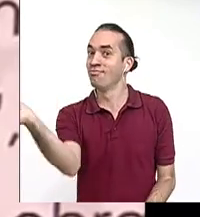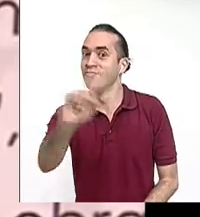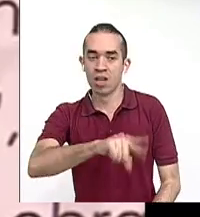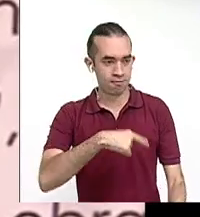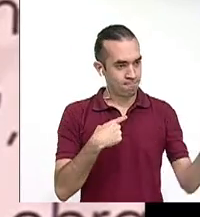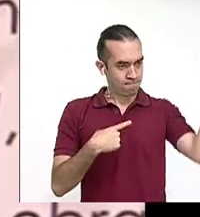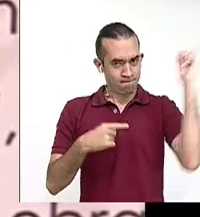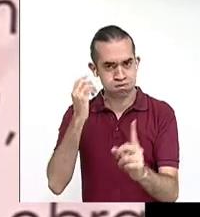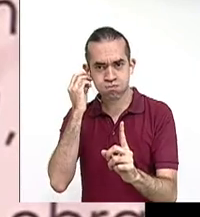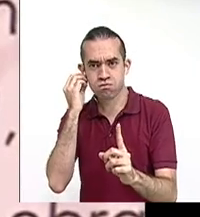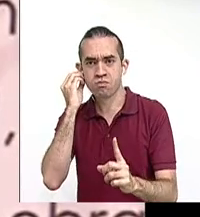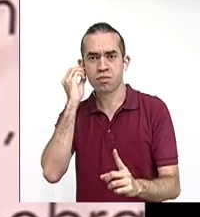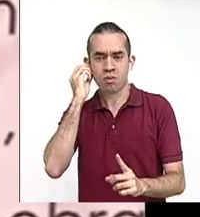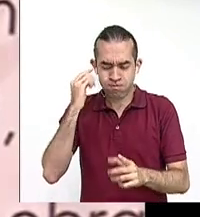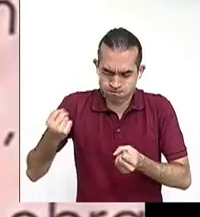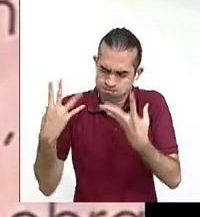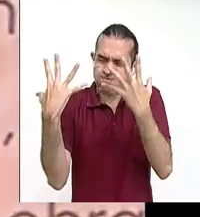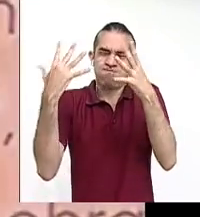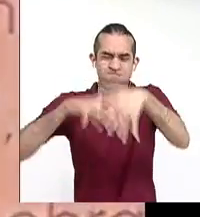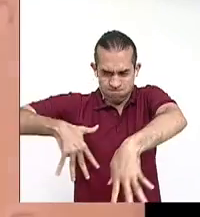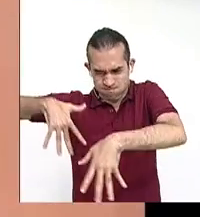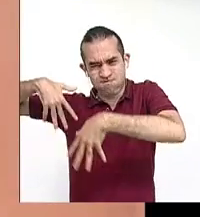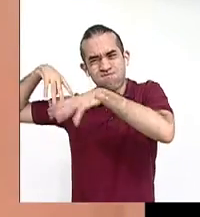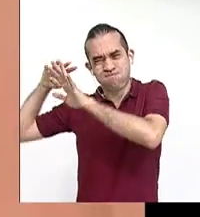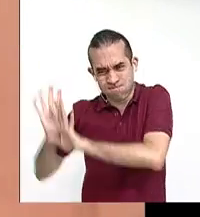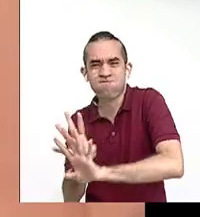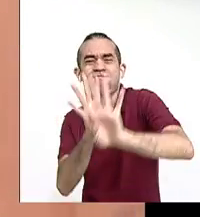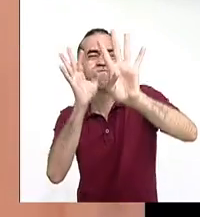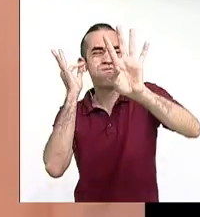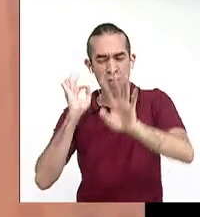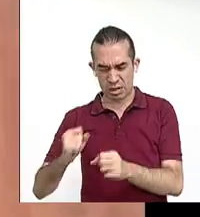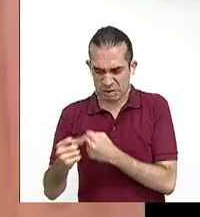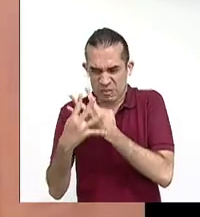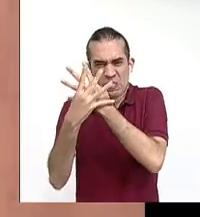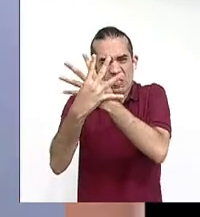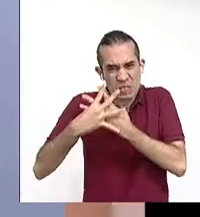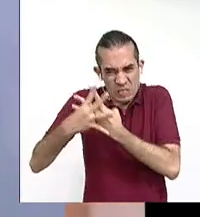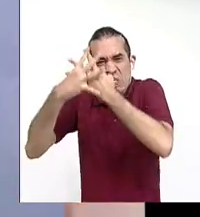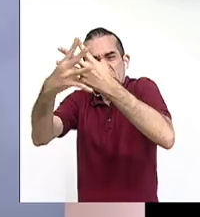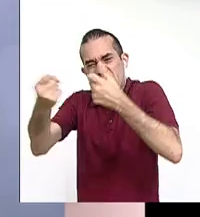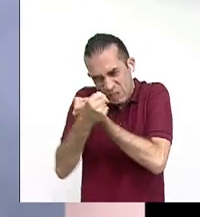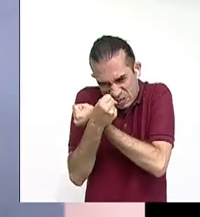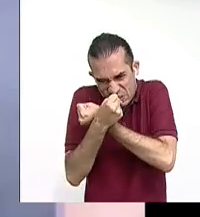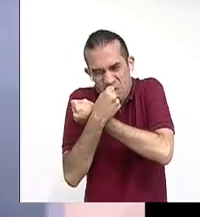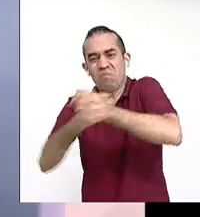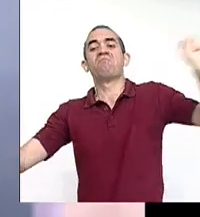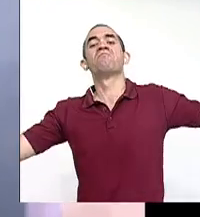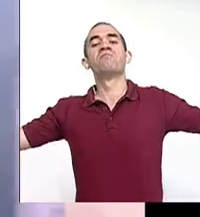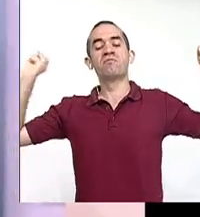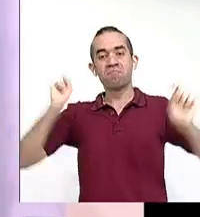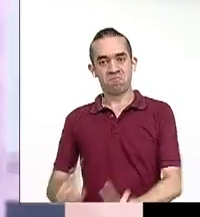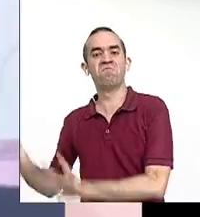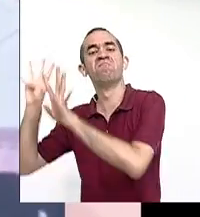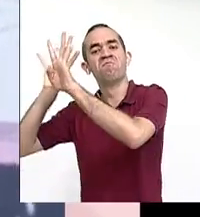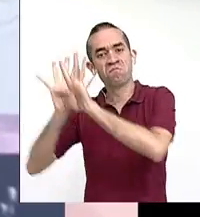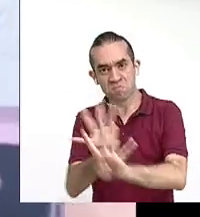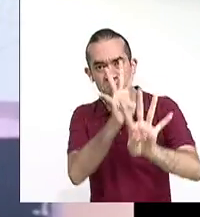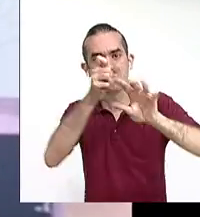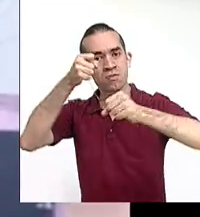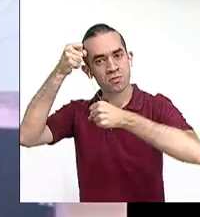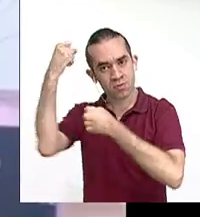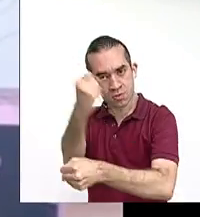calaban del clauso rompiendo las puertas. Que las cosas costarricenses